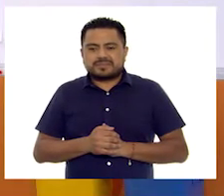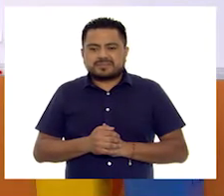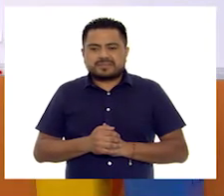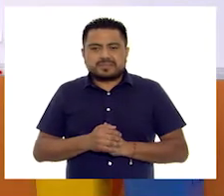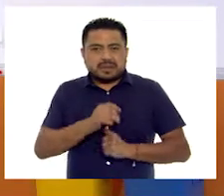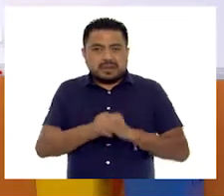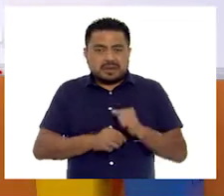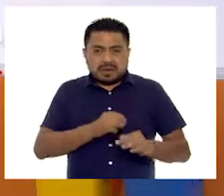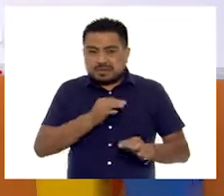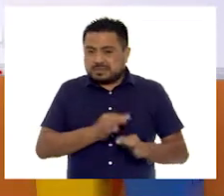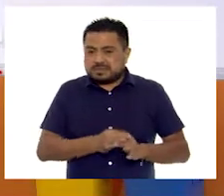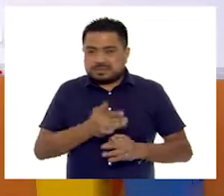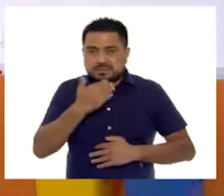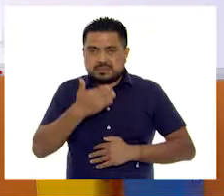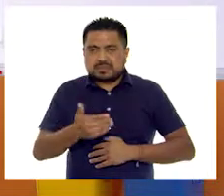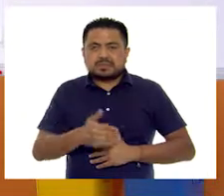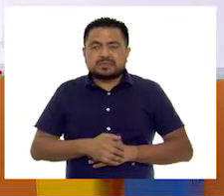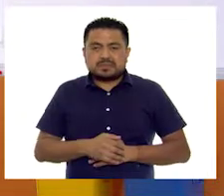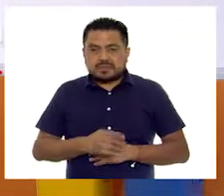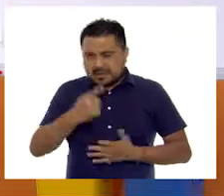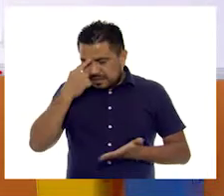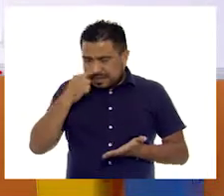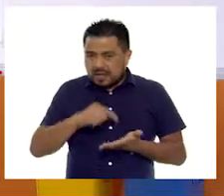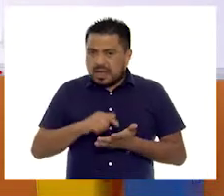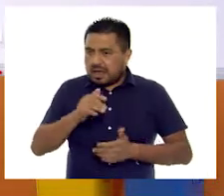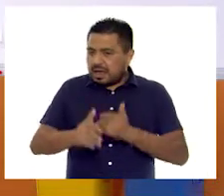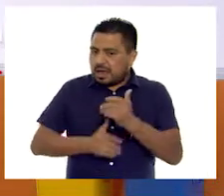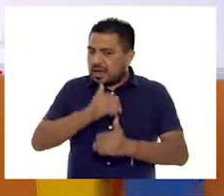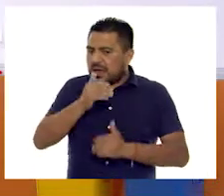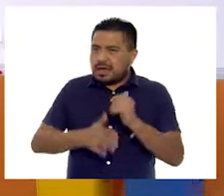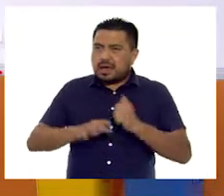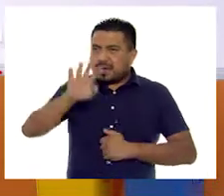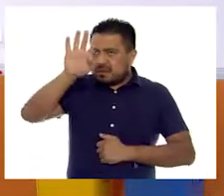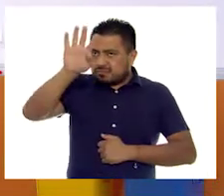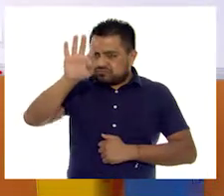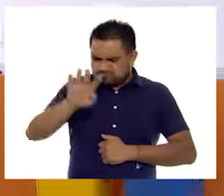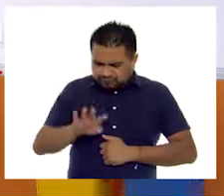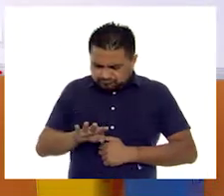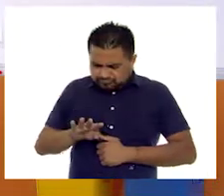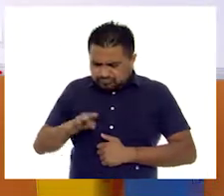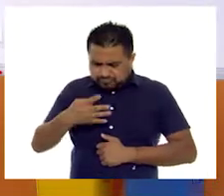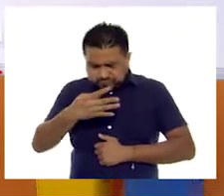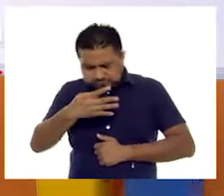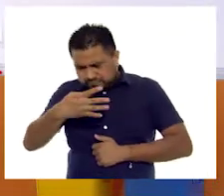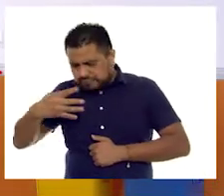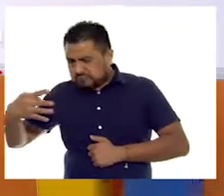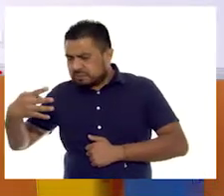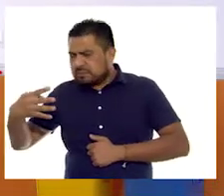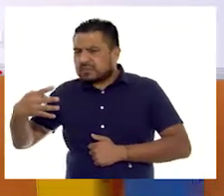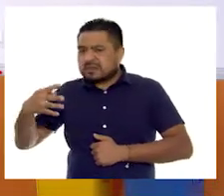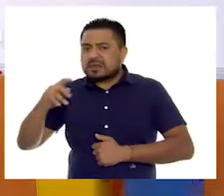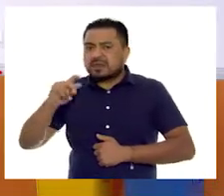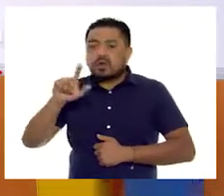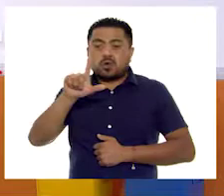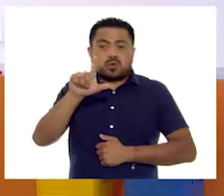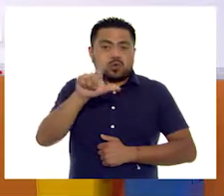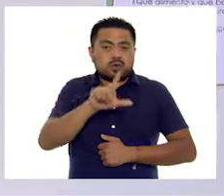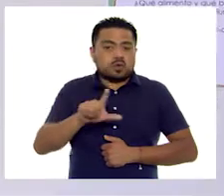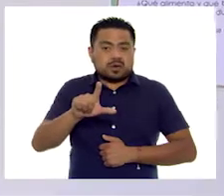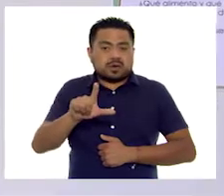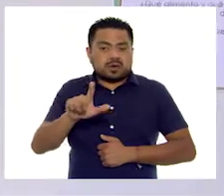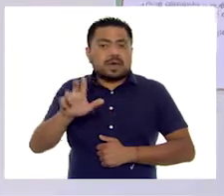Listo. Creo que ya quedó completa nuestra tabla, ¿verdad, Mariana? Sí. Y ya tenemos lunes,